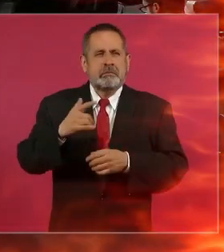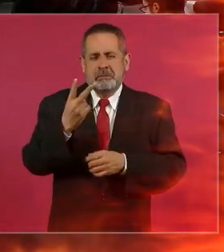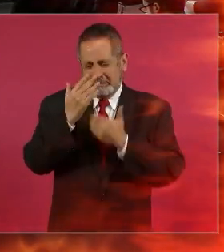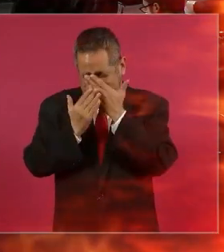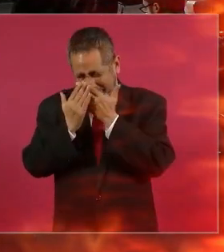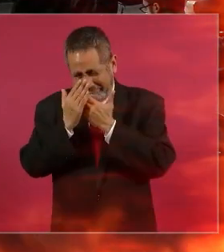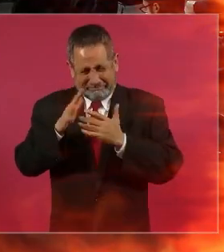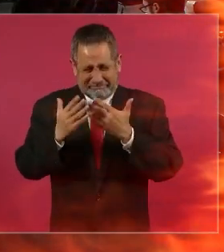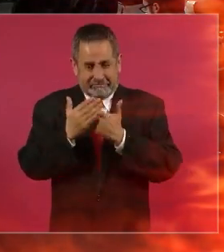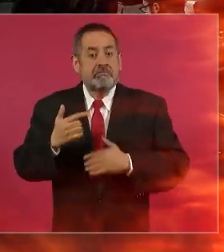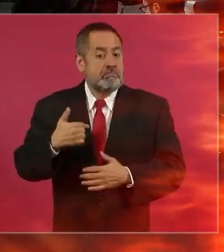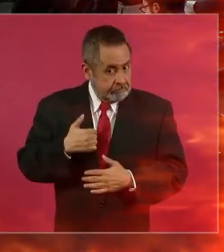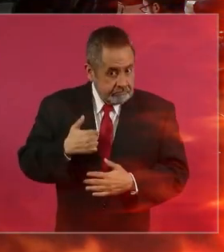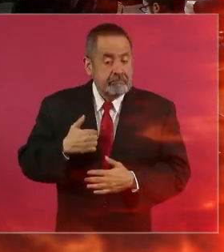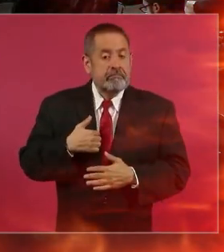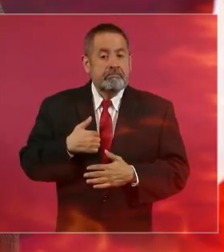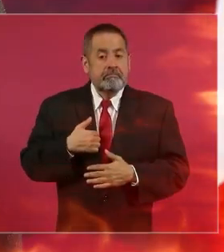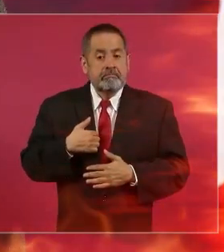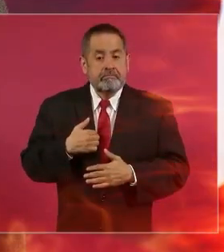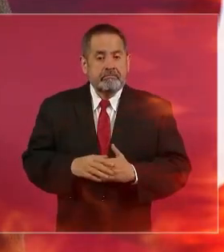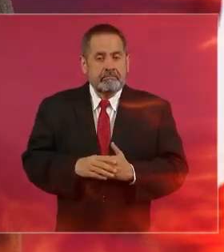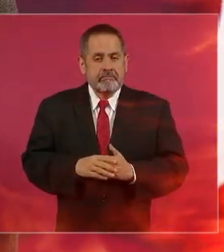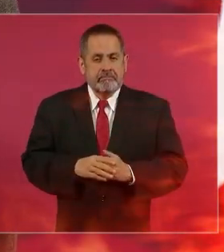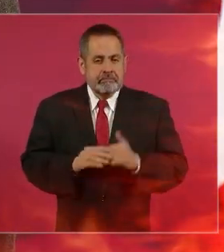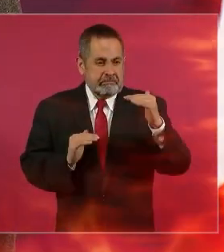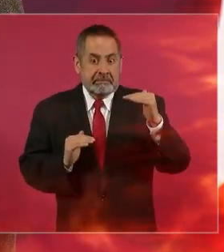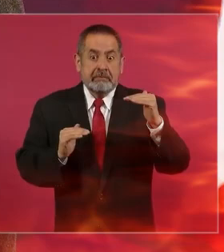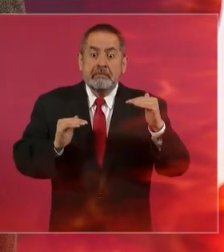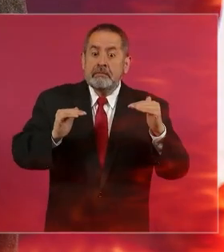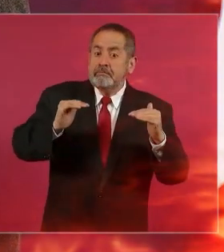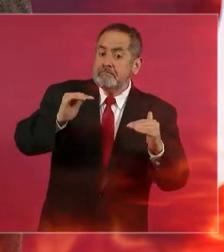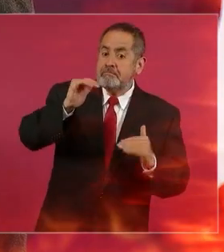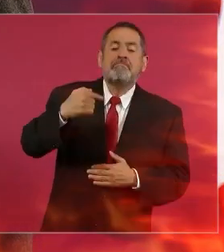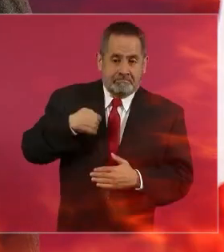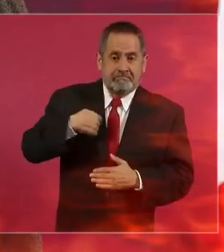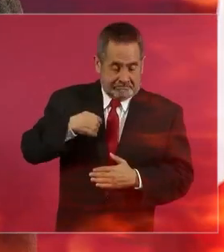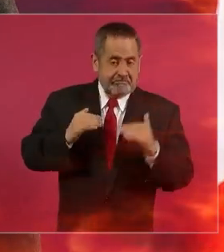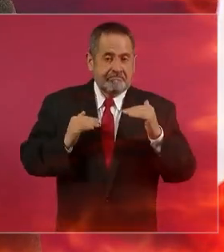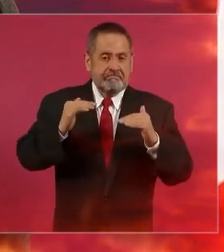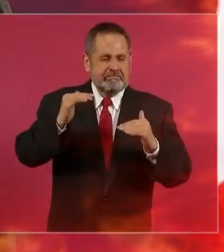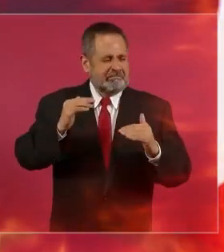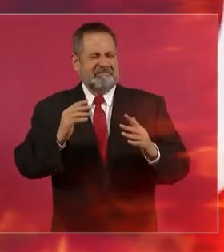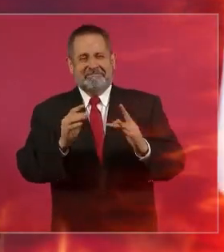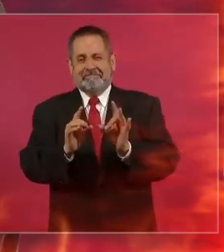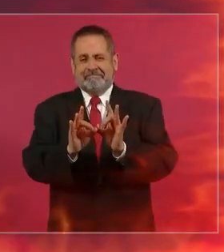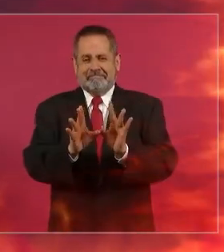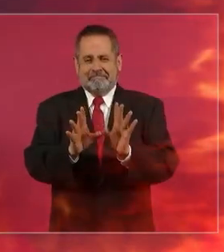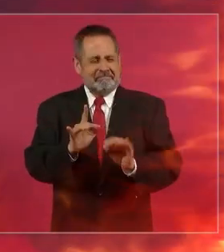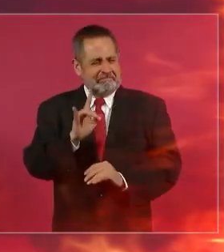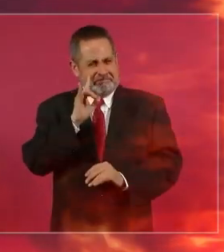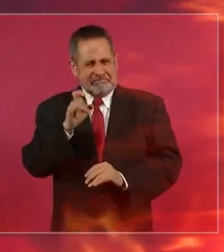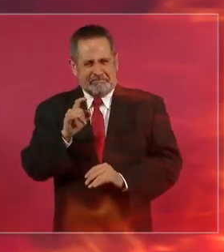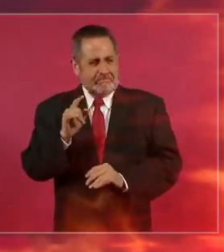un señor beltrán que era el encuestador preferido de salinas de gortari que decía que no se preocuparan que todo iba a quedar de acuerdo